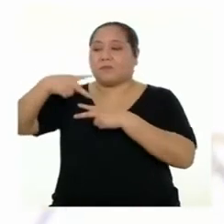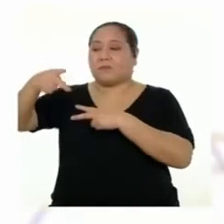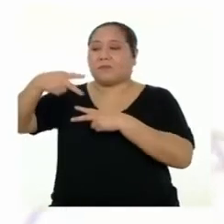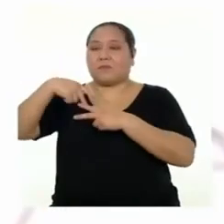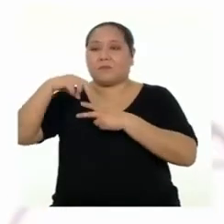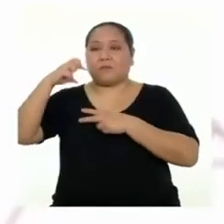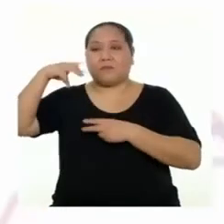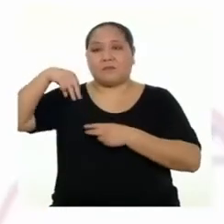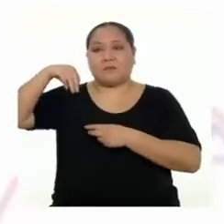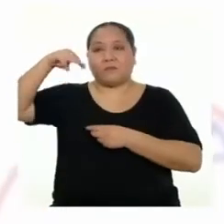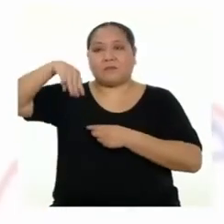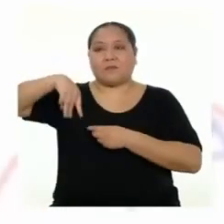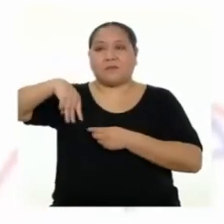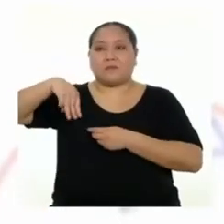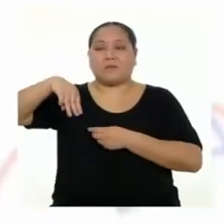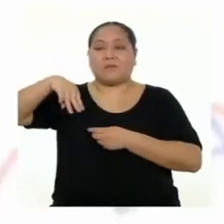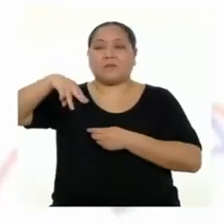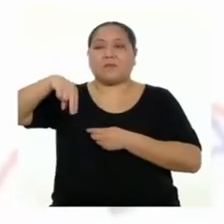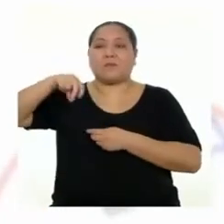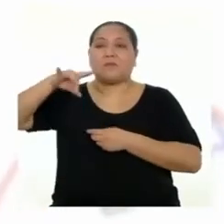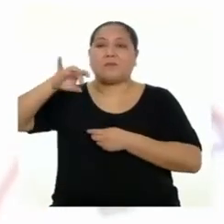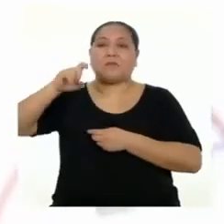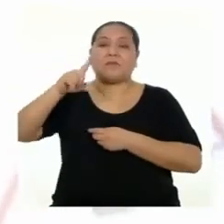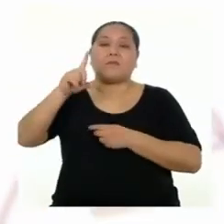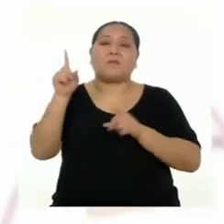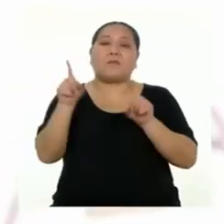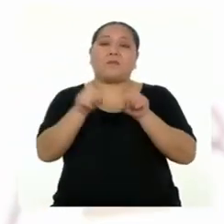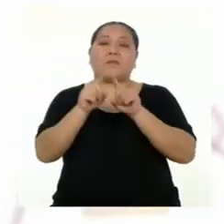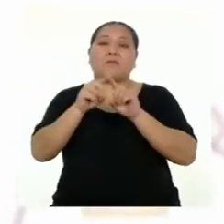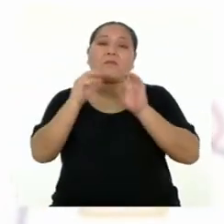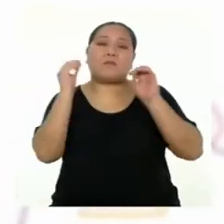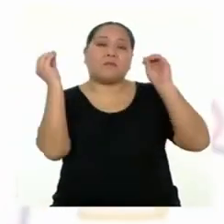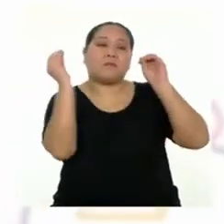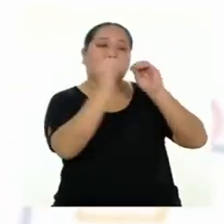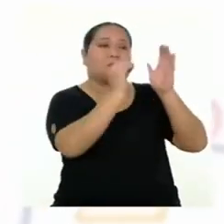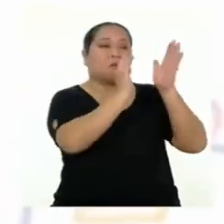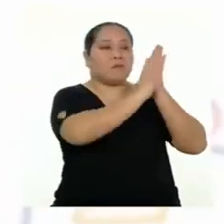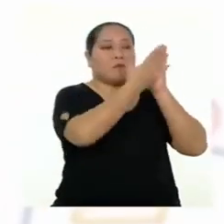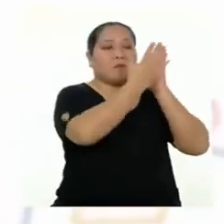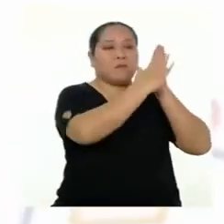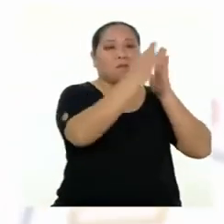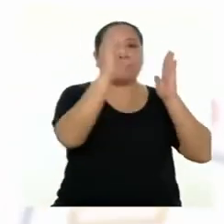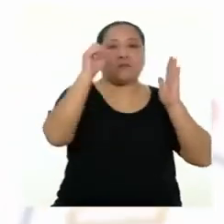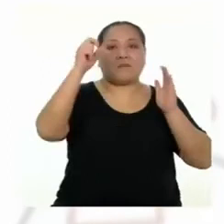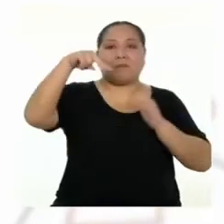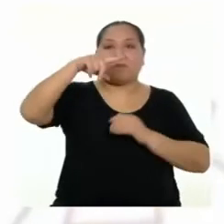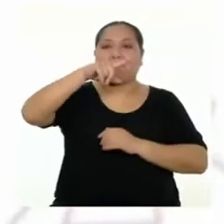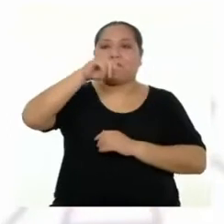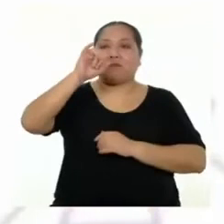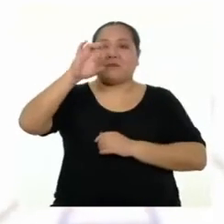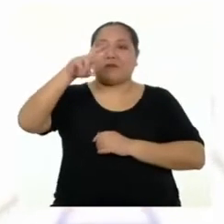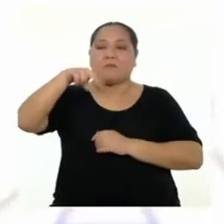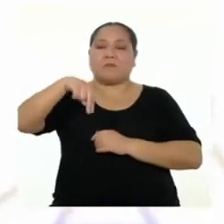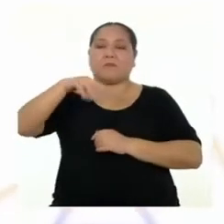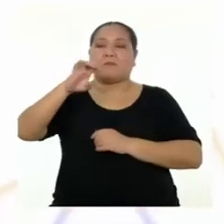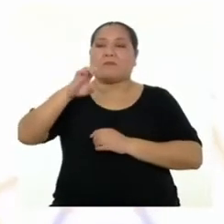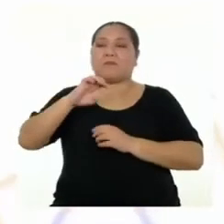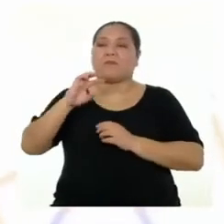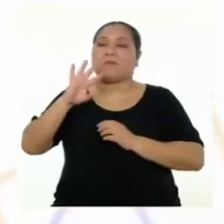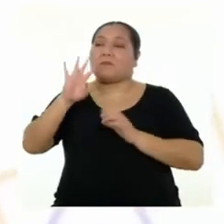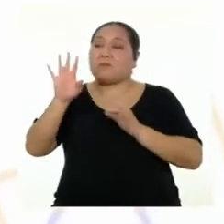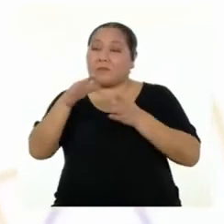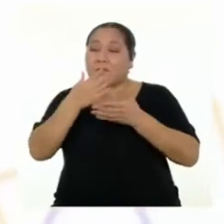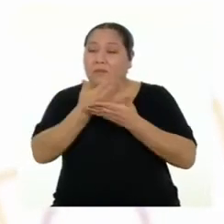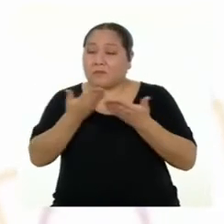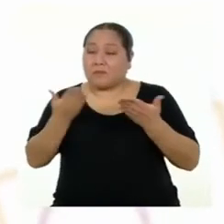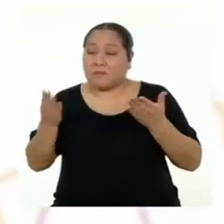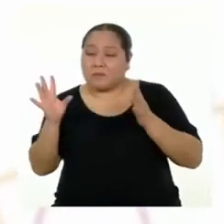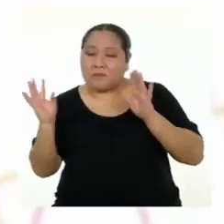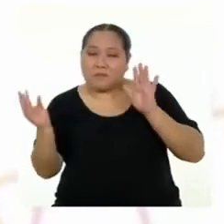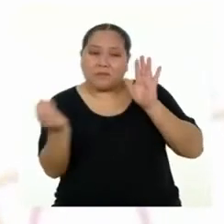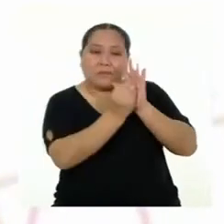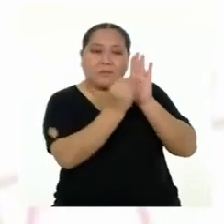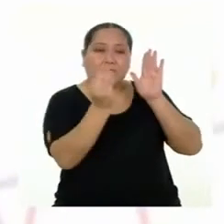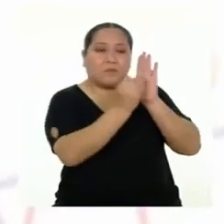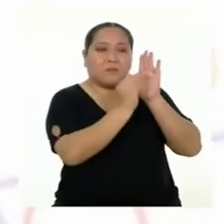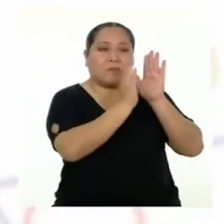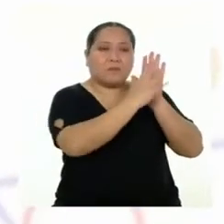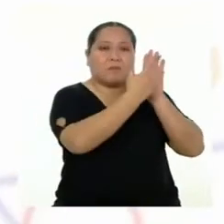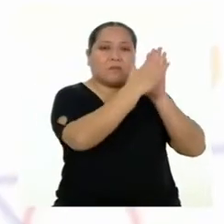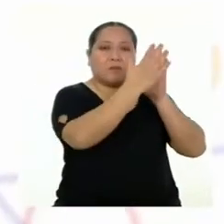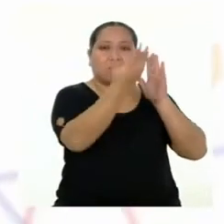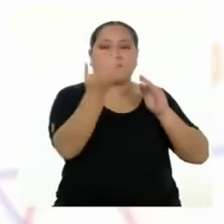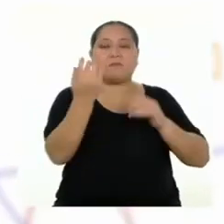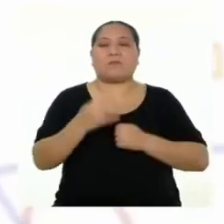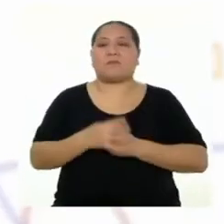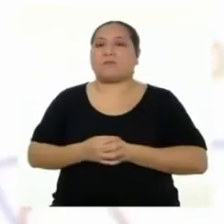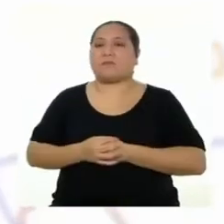vecinos de Manuel. Y el otro es un fancine, donde colocaremos todos los productos de las áreas de Aprendo en Casa, incluido nuestro